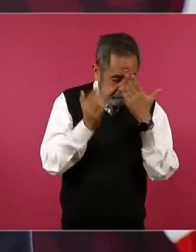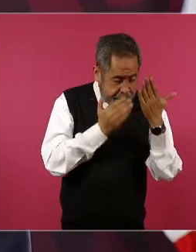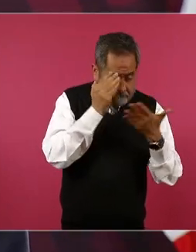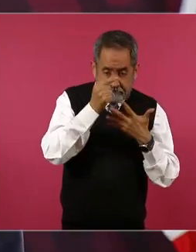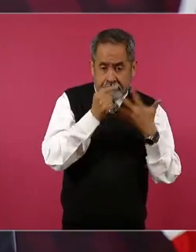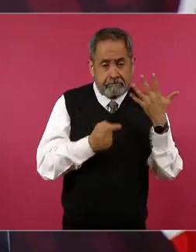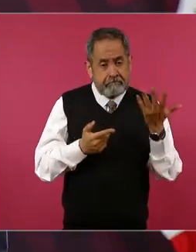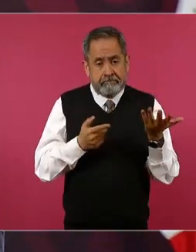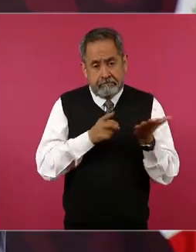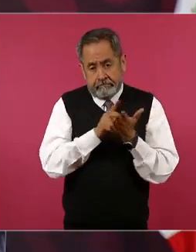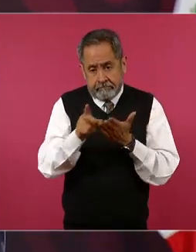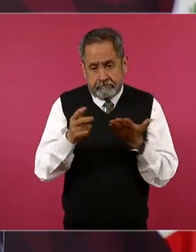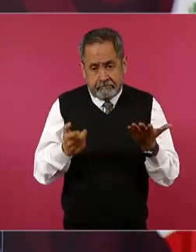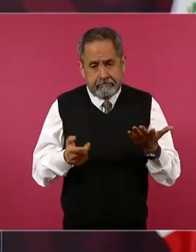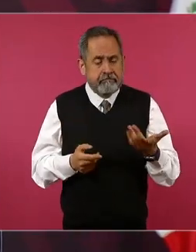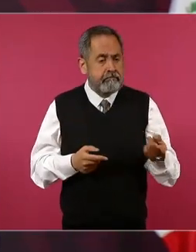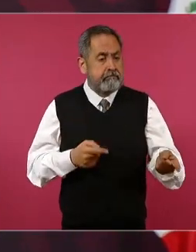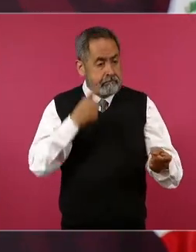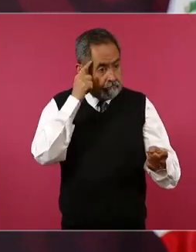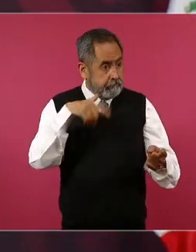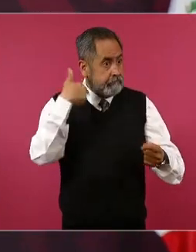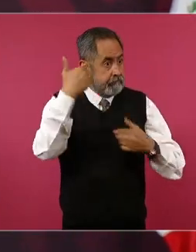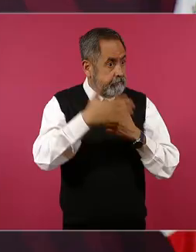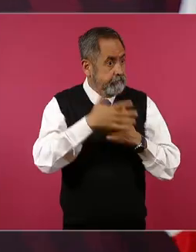Al ser juez,